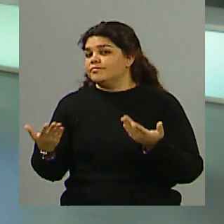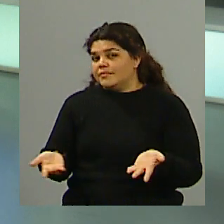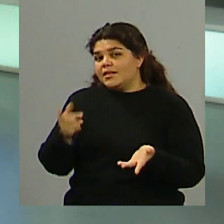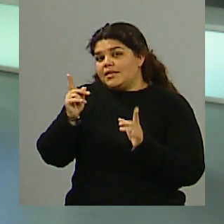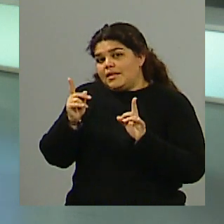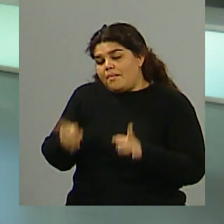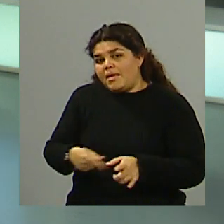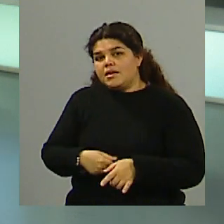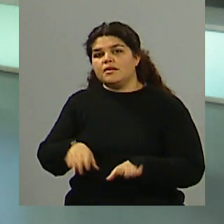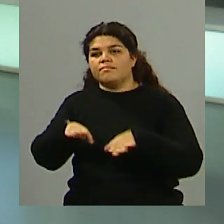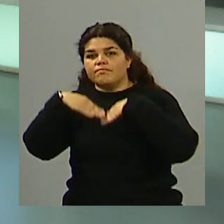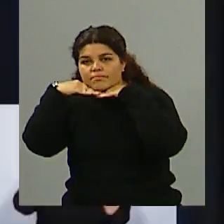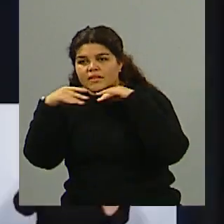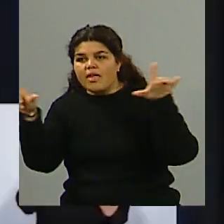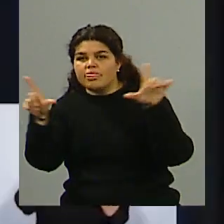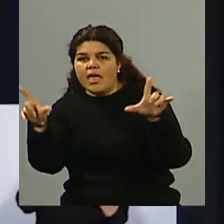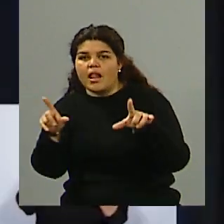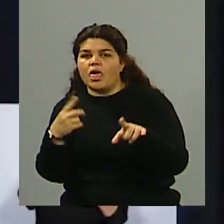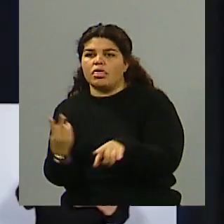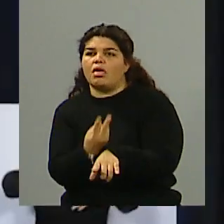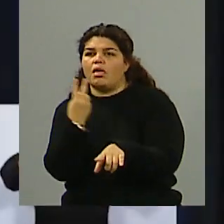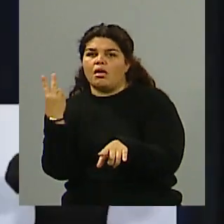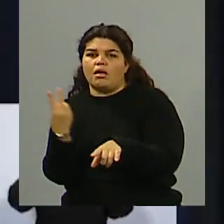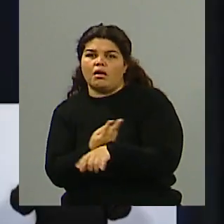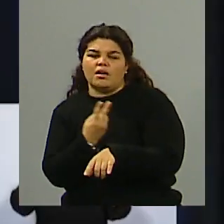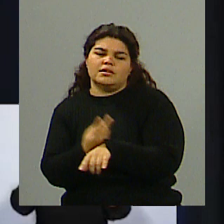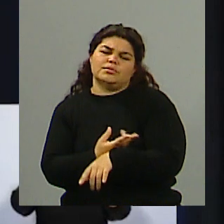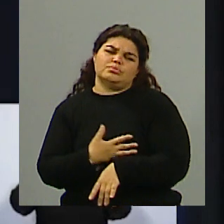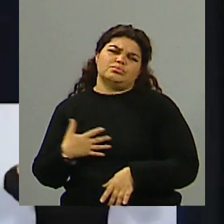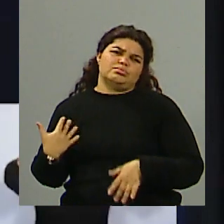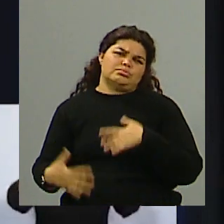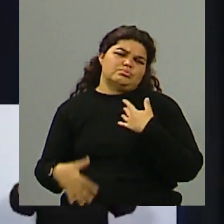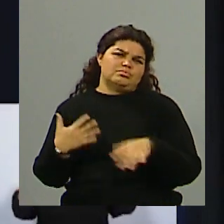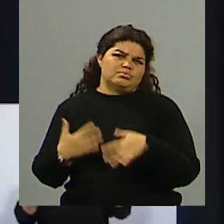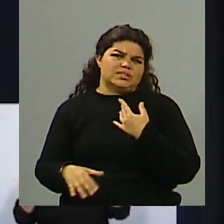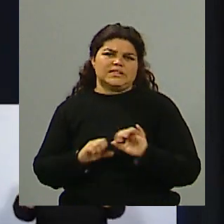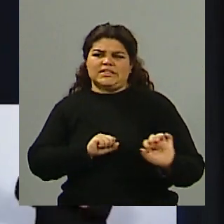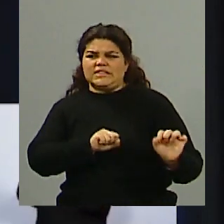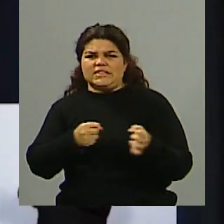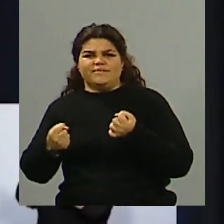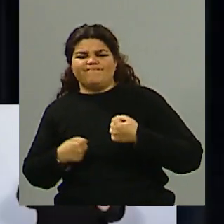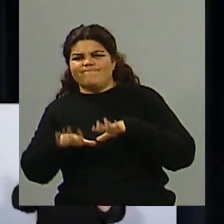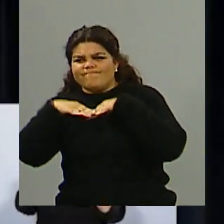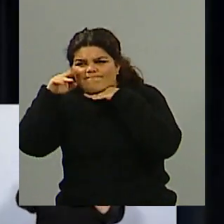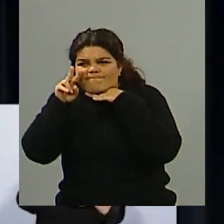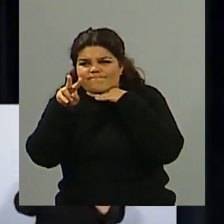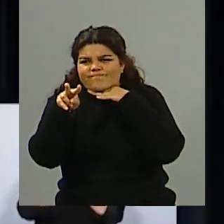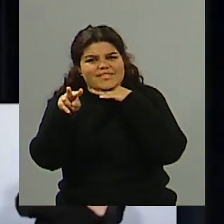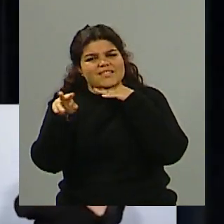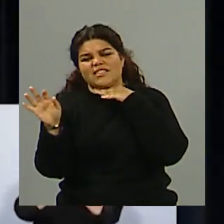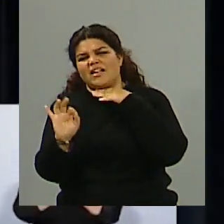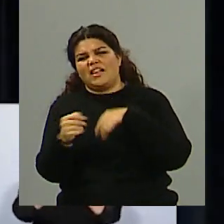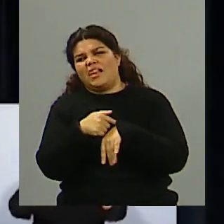televisivos, la atención de la gente, sobre todo desde que irrumpieron las redes sociales, es una atención mucho más corta y por ahí